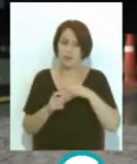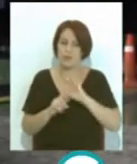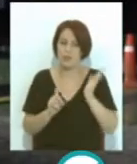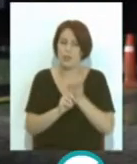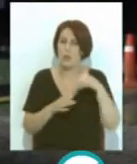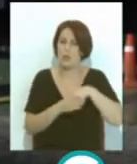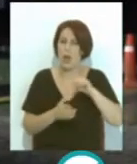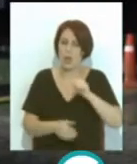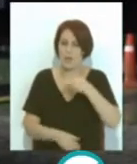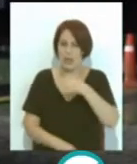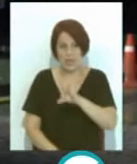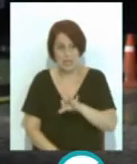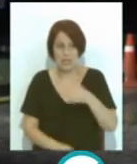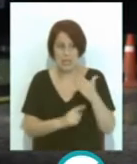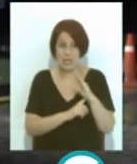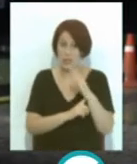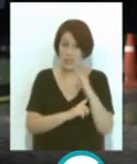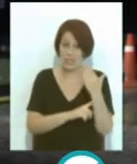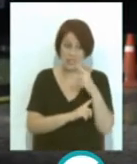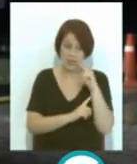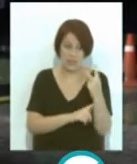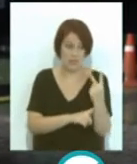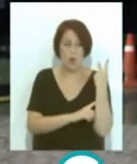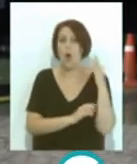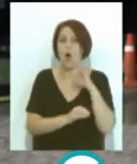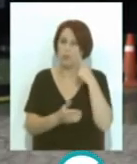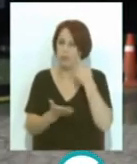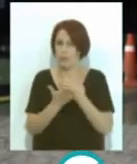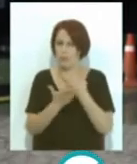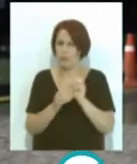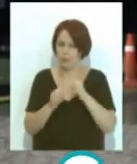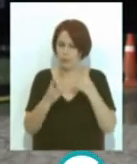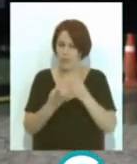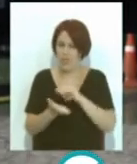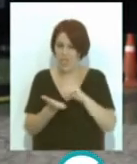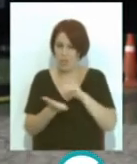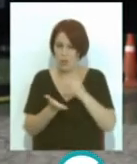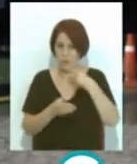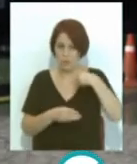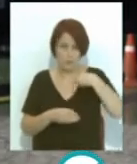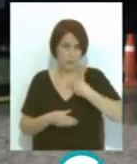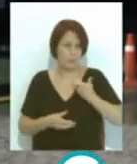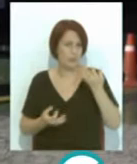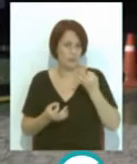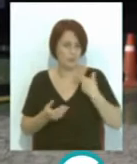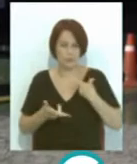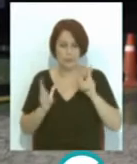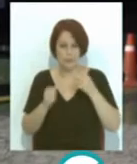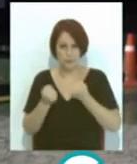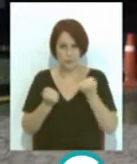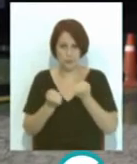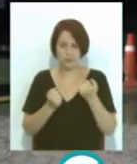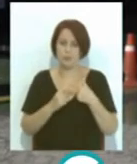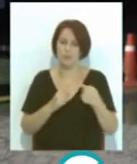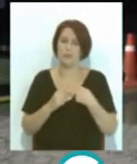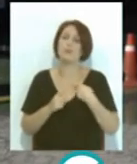el ABS los espejos retrovisores o la posibilidad de comprobar online los datos del permiso de circulación son algunas